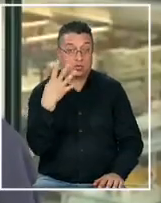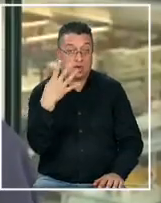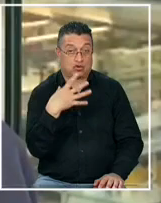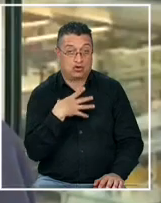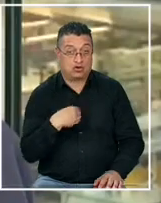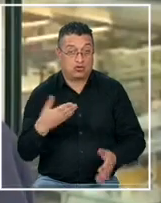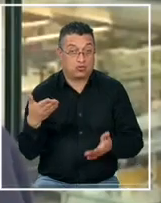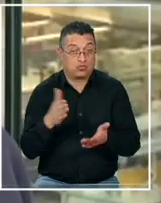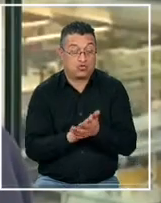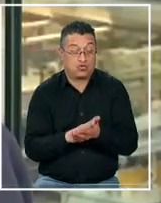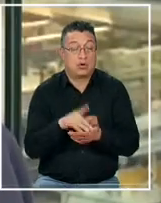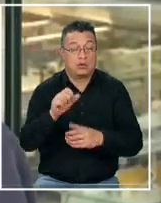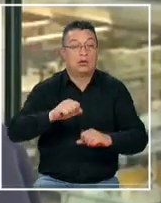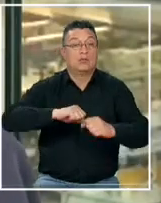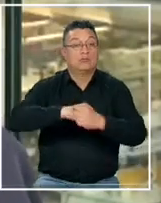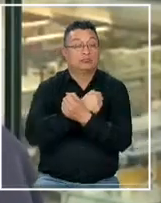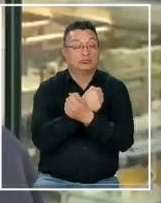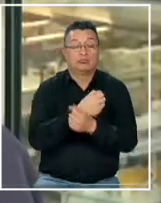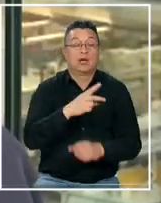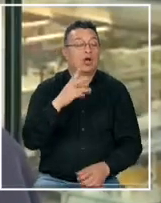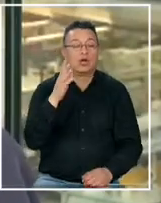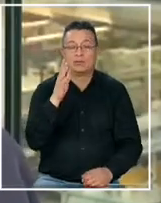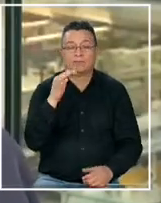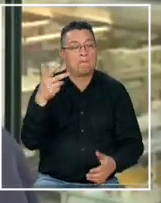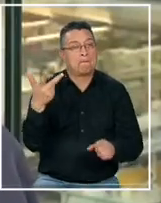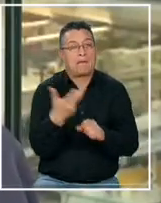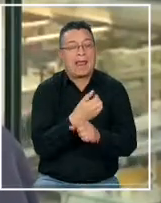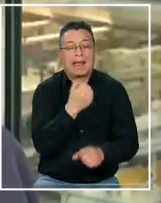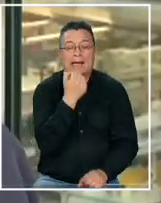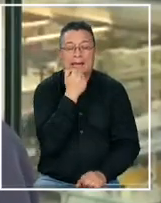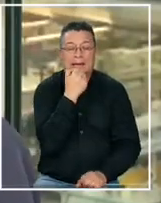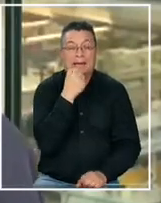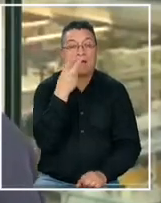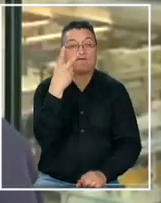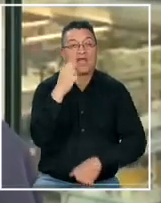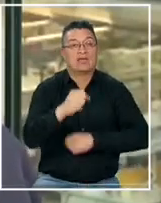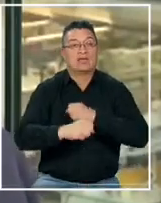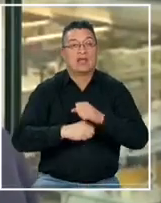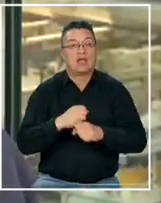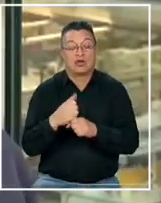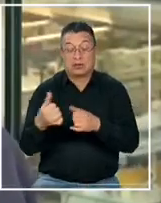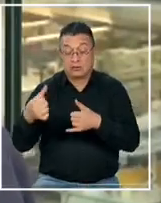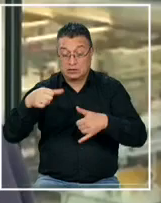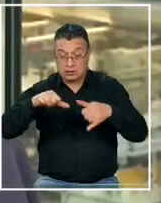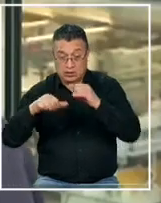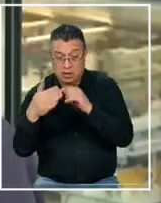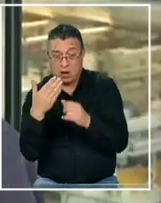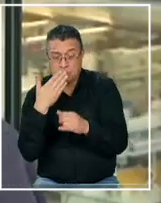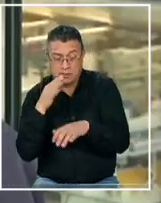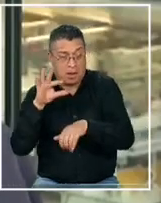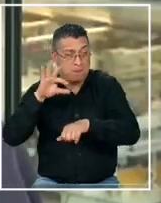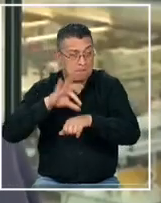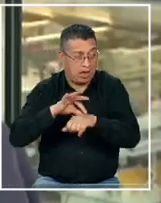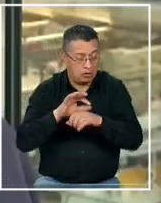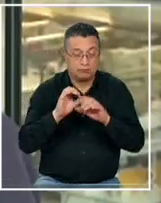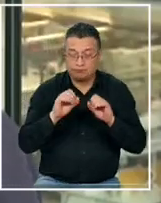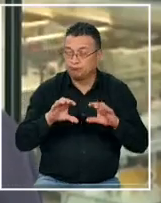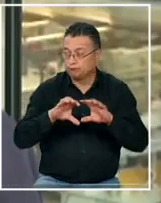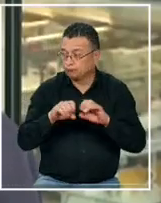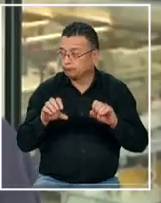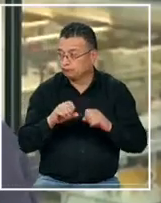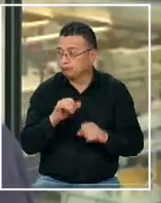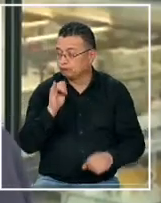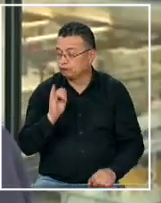que lleva encarcelada injustamente durante 20 años y que la ciencia y los científicos y los médicos consideran